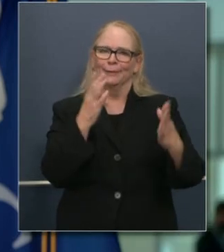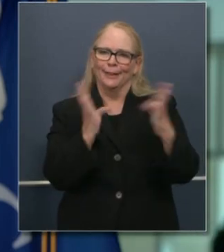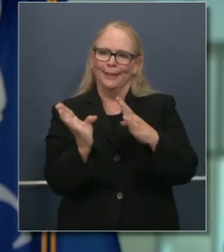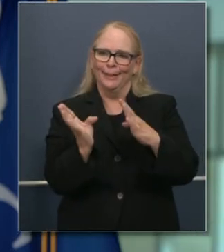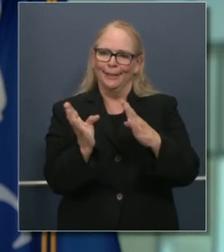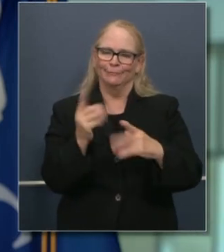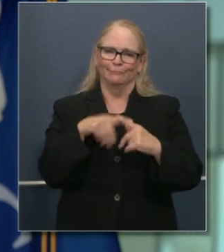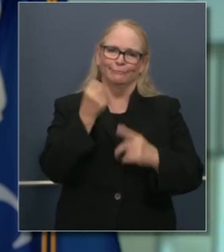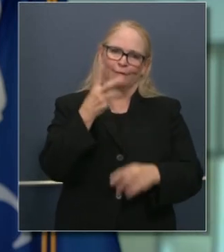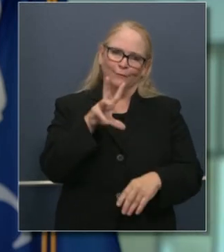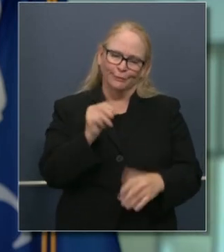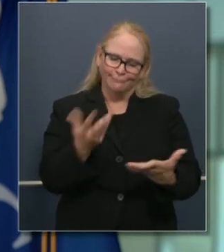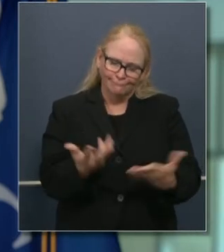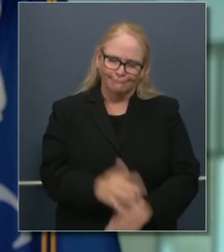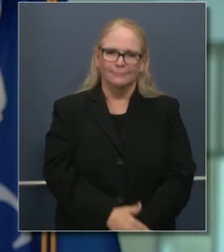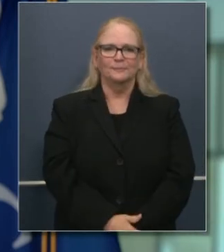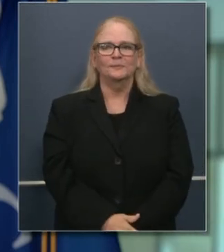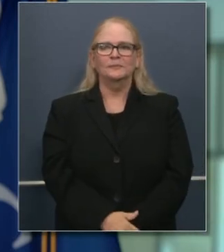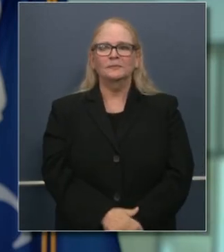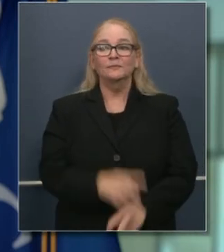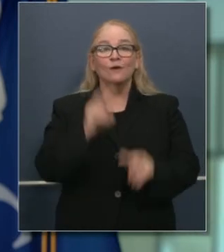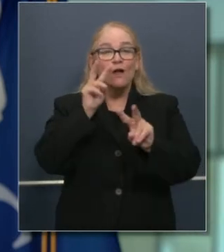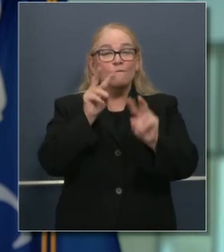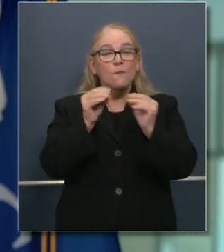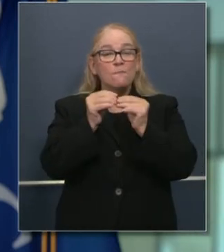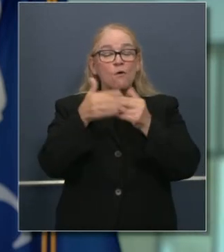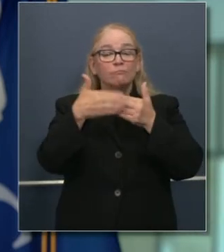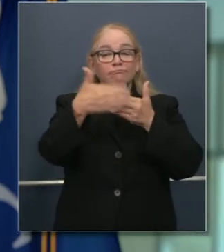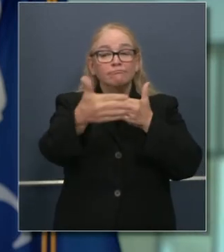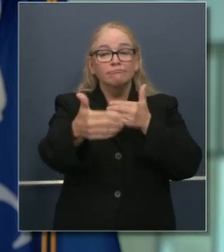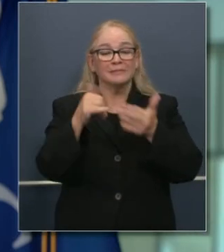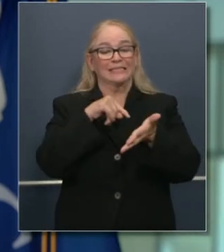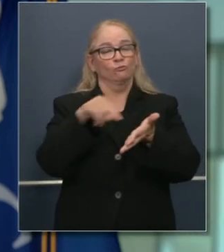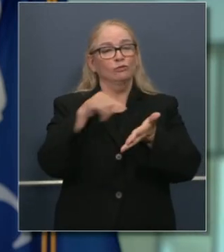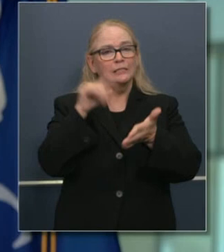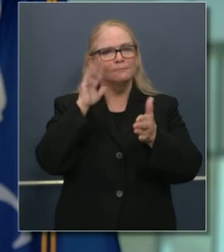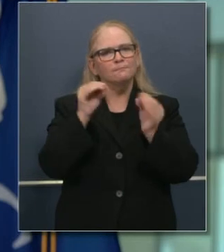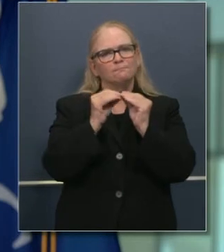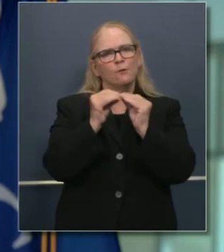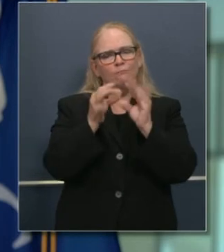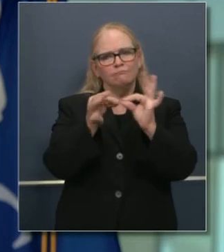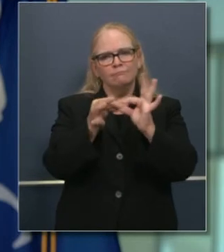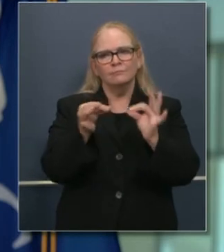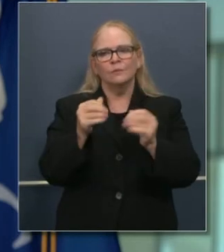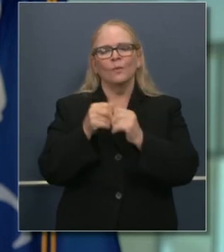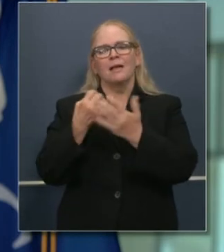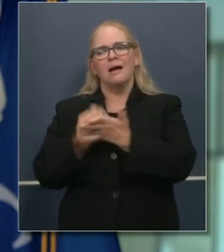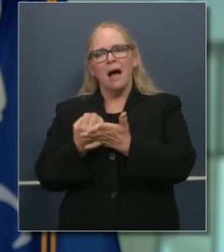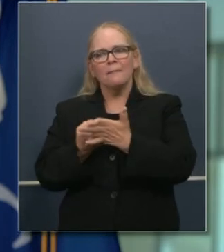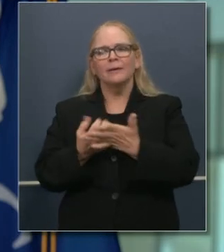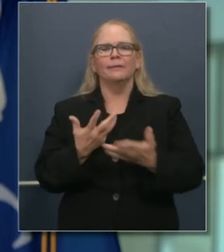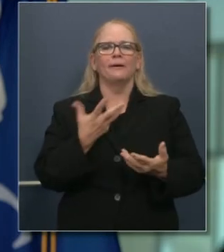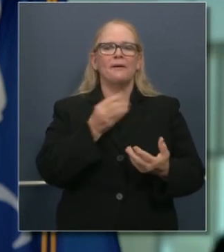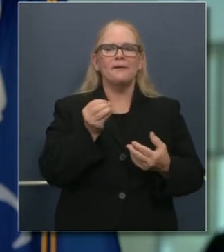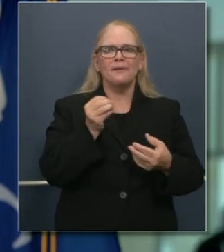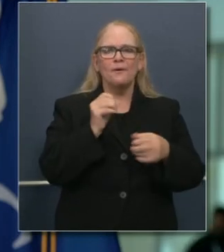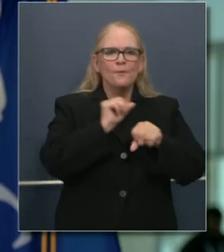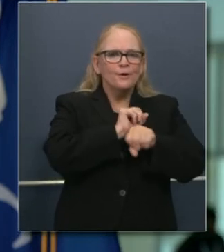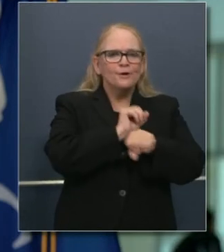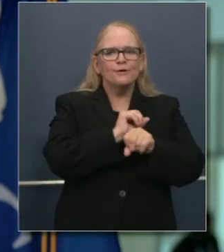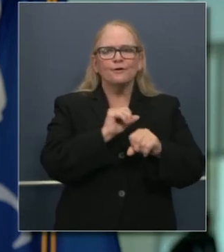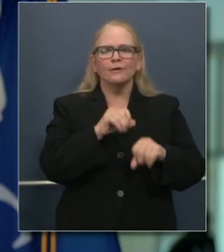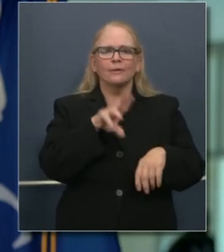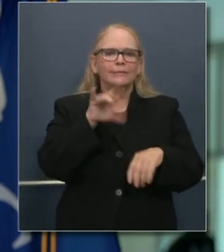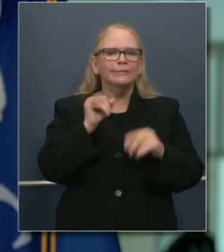Y más tarde esta semana esperamos poder hacer otros anuncios subsiguientes sobre el desarrollo de empleo y